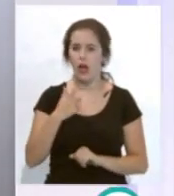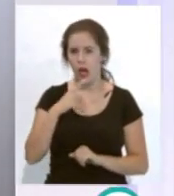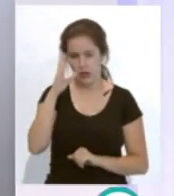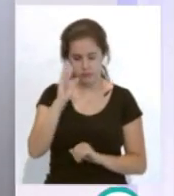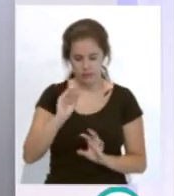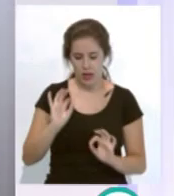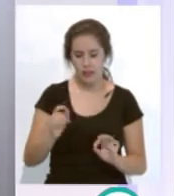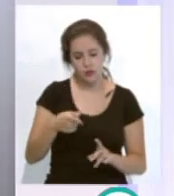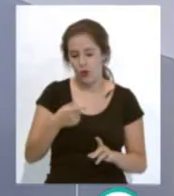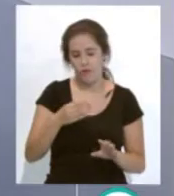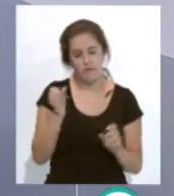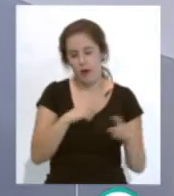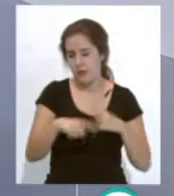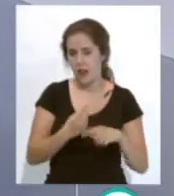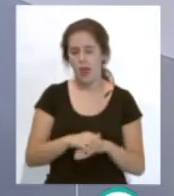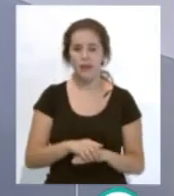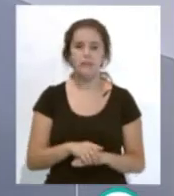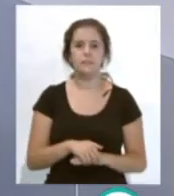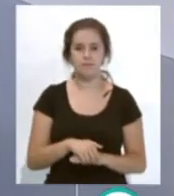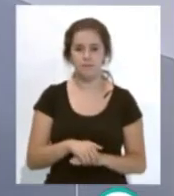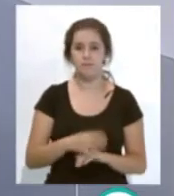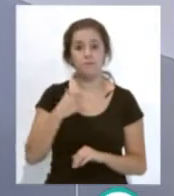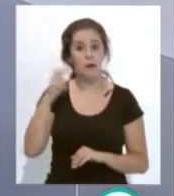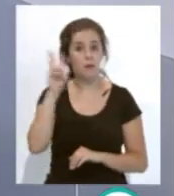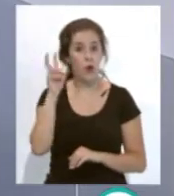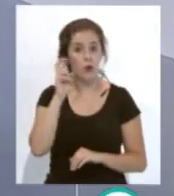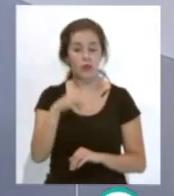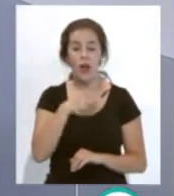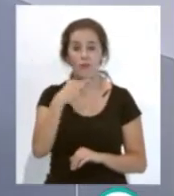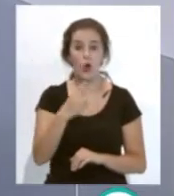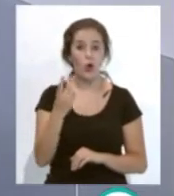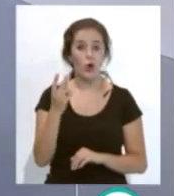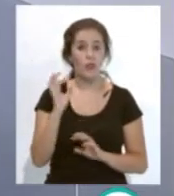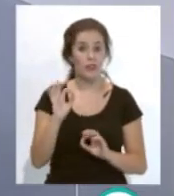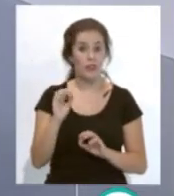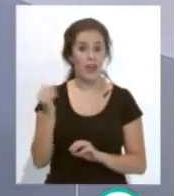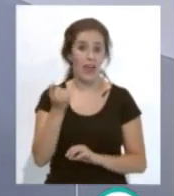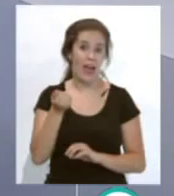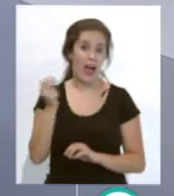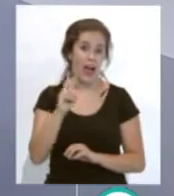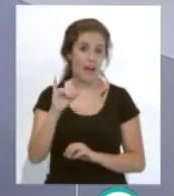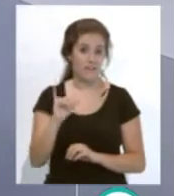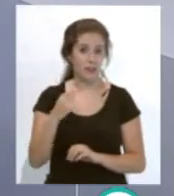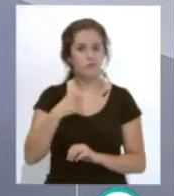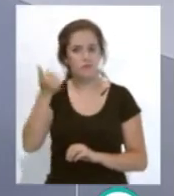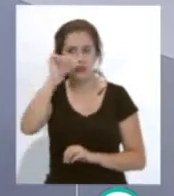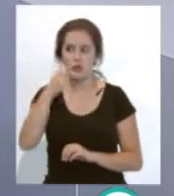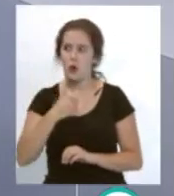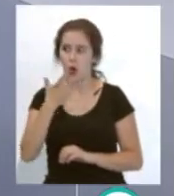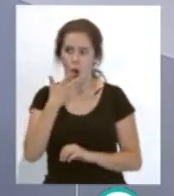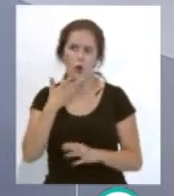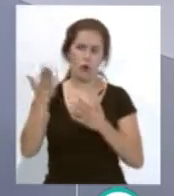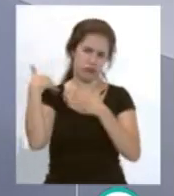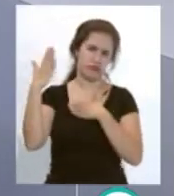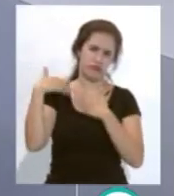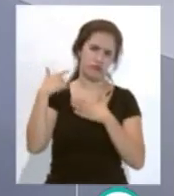familia. Hombre, sin duda. Hay talento. Sin duda. Vamos a escuchar la voz justamente de Javi, un chico que yo lo conozco hace muchísimo,